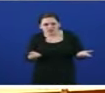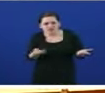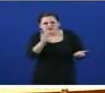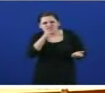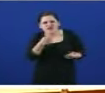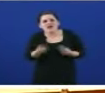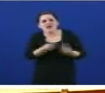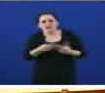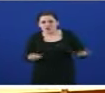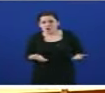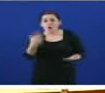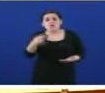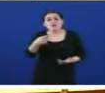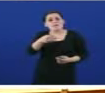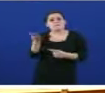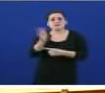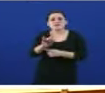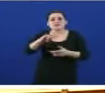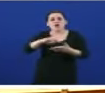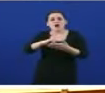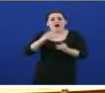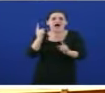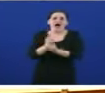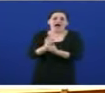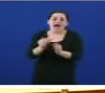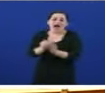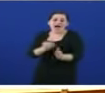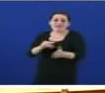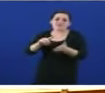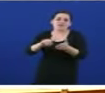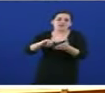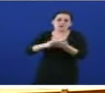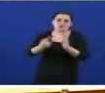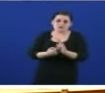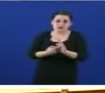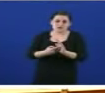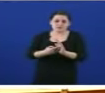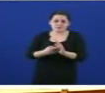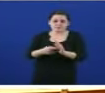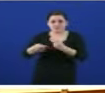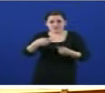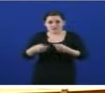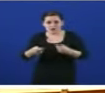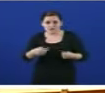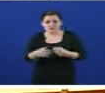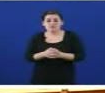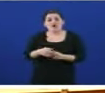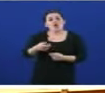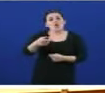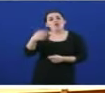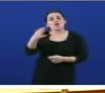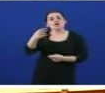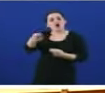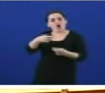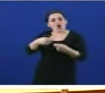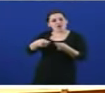por en riba da mesa un anteproxecto de lei de comercio que, iso sí, non está feito a medida do comercio tradicional, do pequeno e mediano comercio. Está